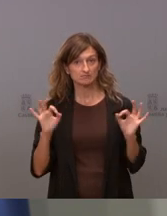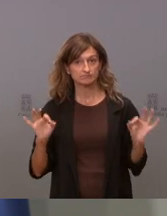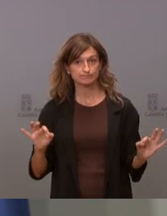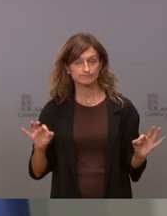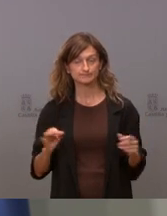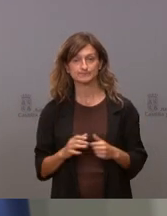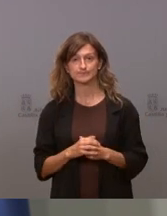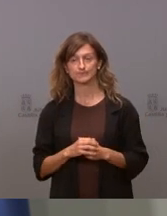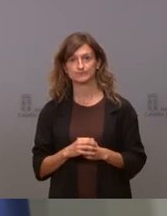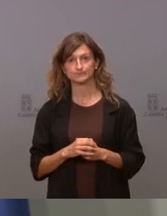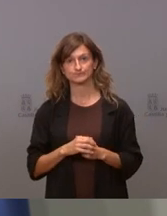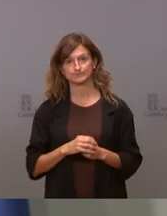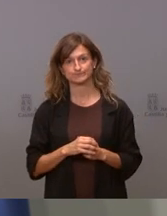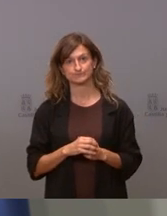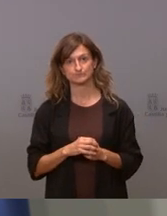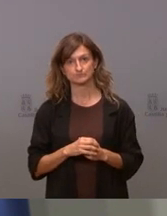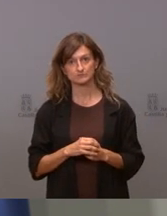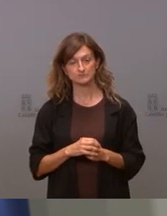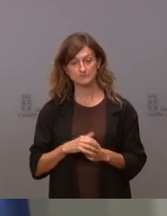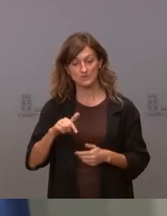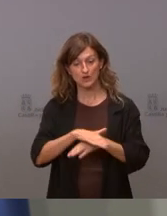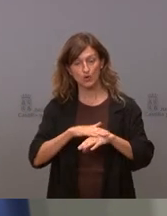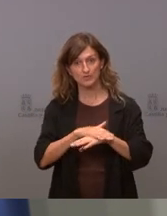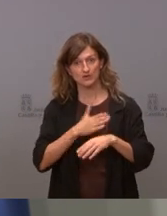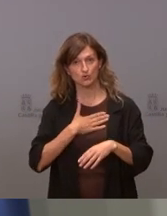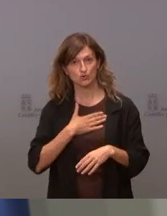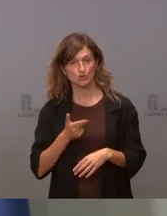no es una buena cosa y no es la intención de este gobierno